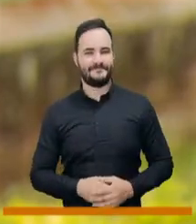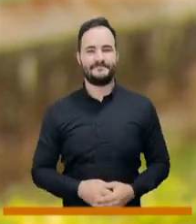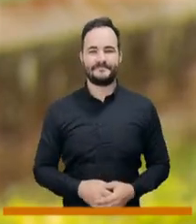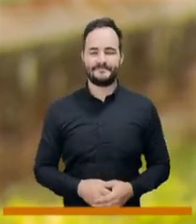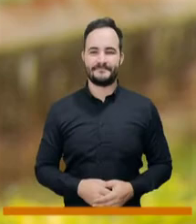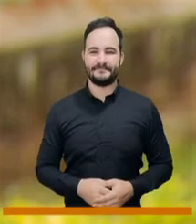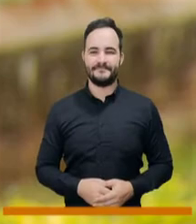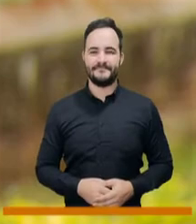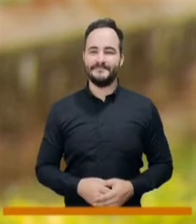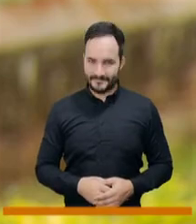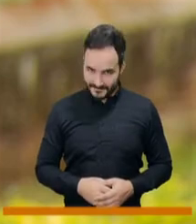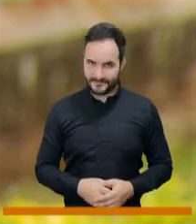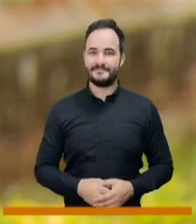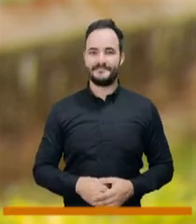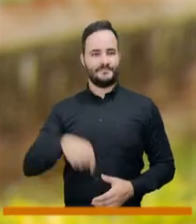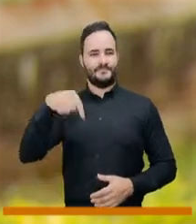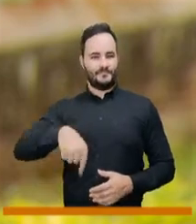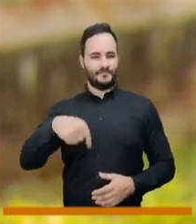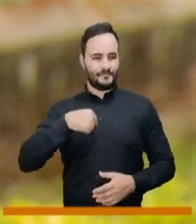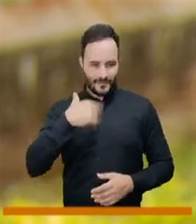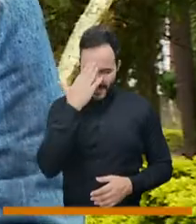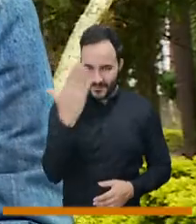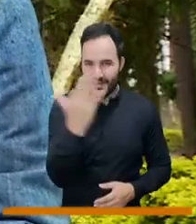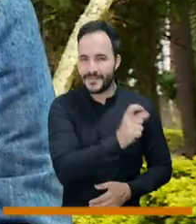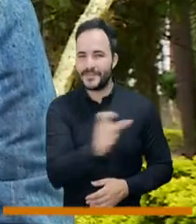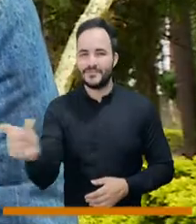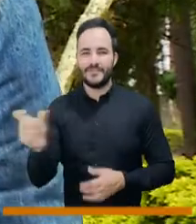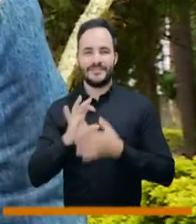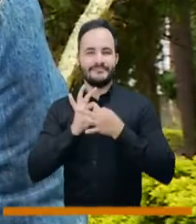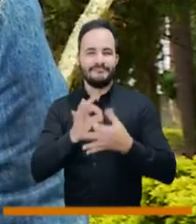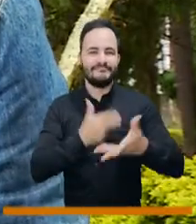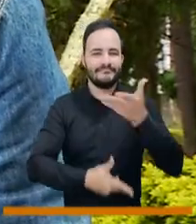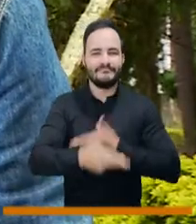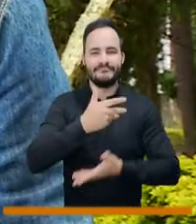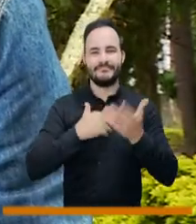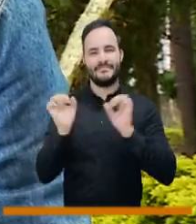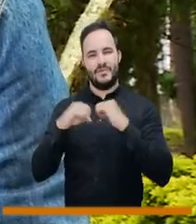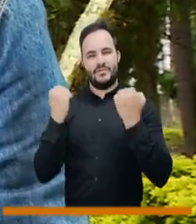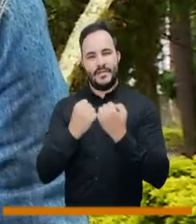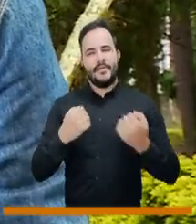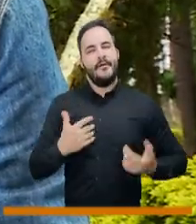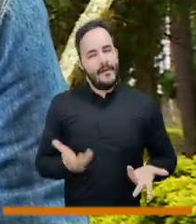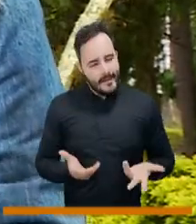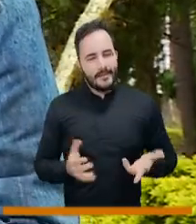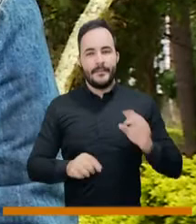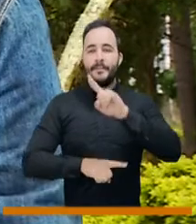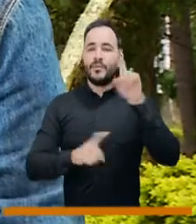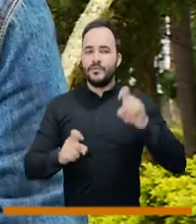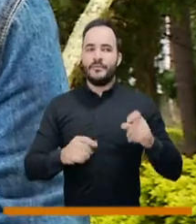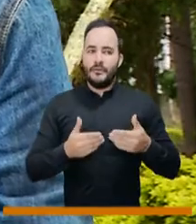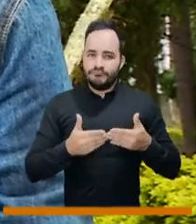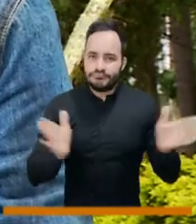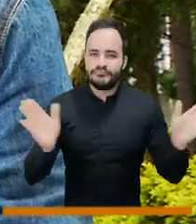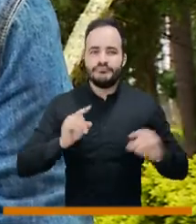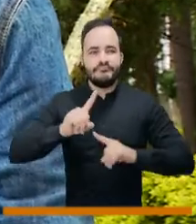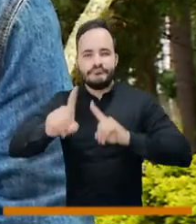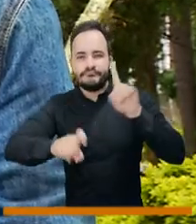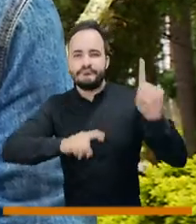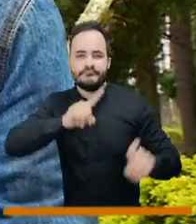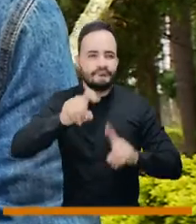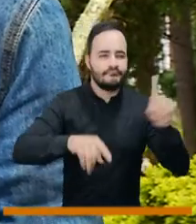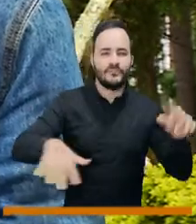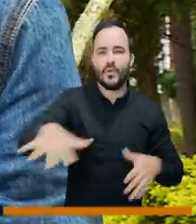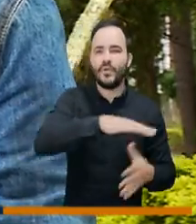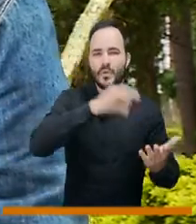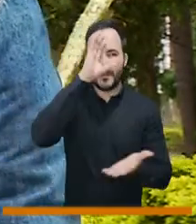en De Frente a la Gente. Camilo, adelante. Katherine, en De Frente a la Gente, le seguimos llevando estas preguntas que estamos tratando durante